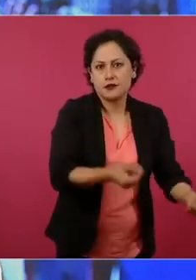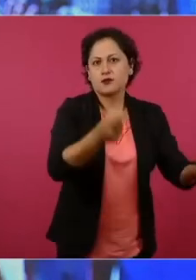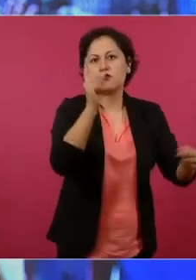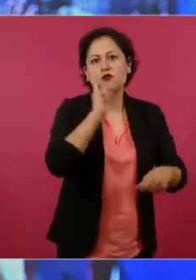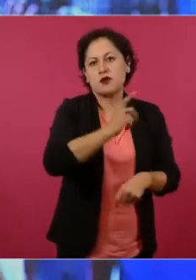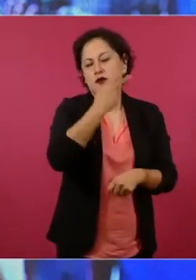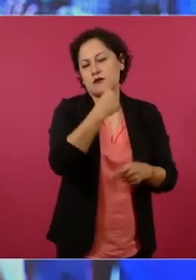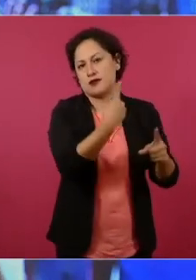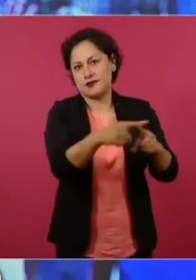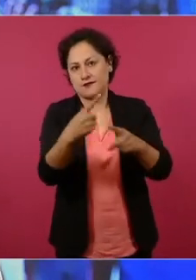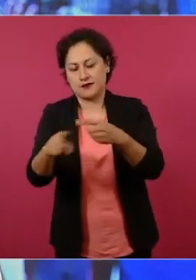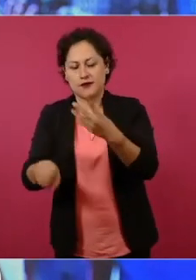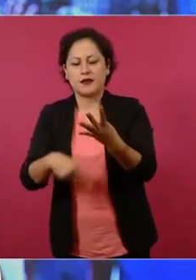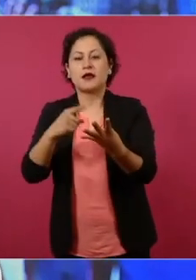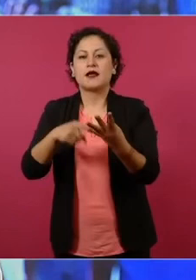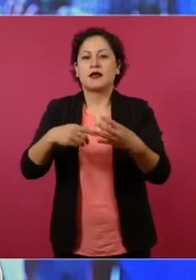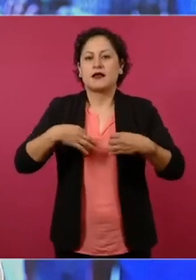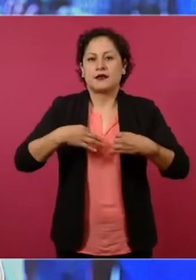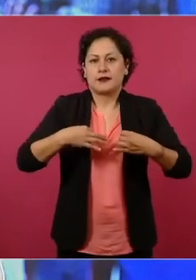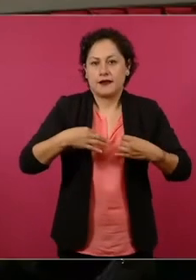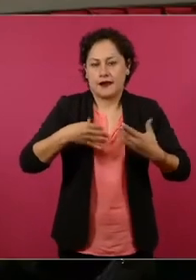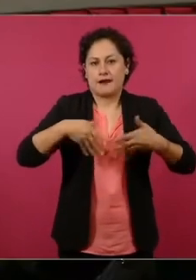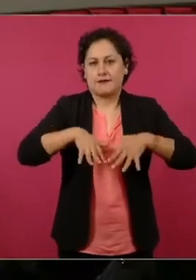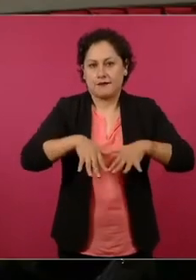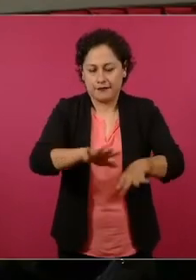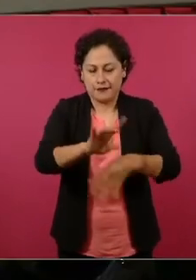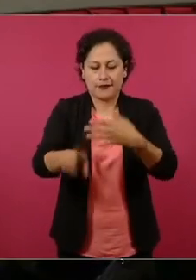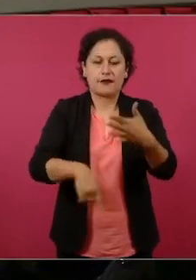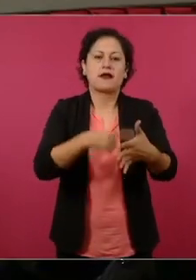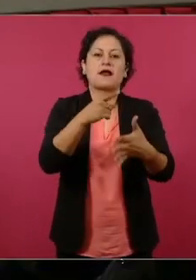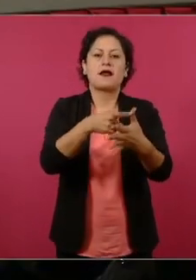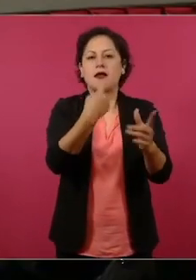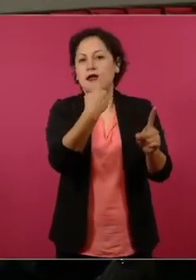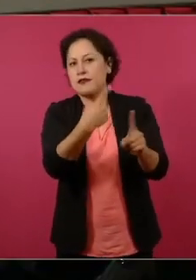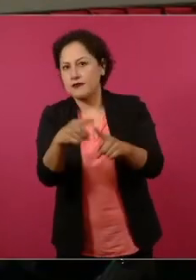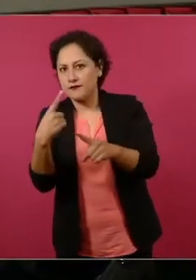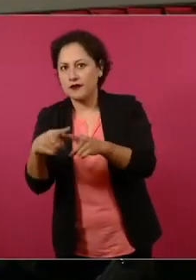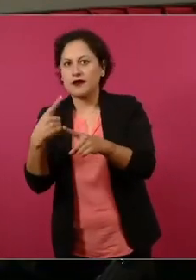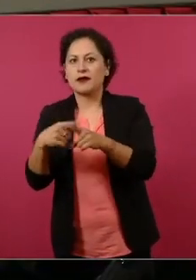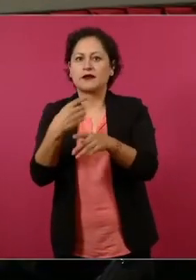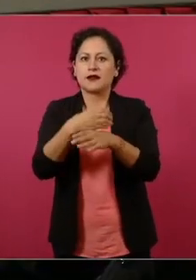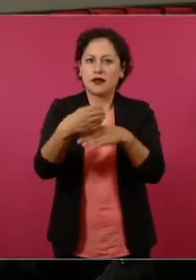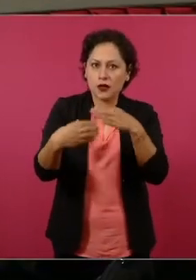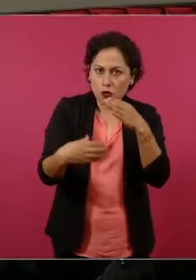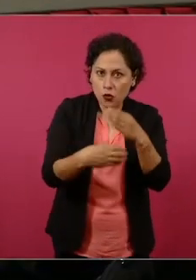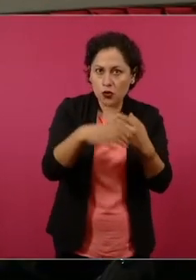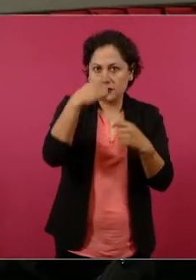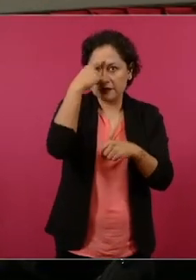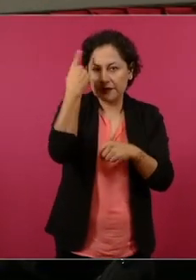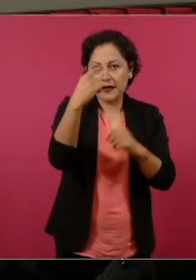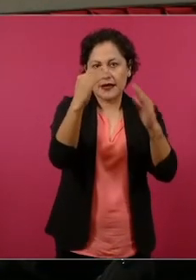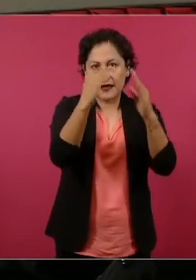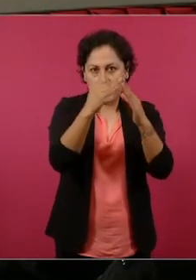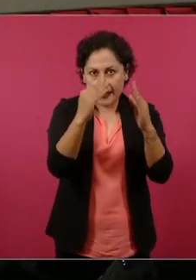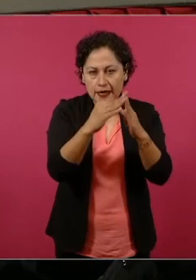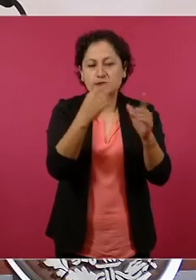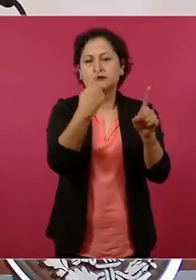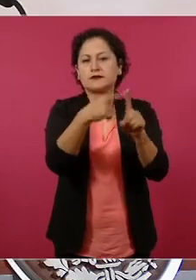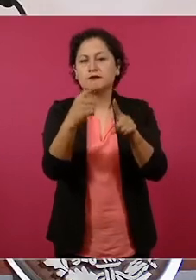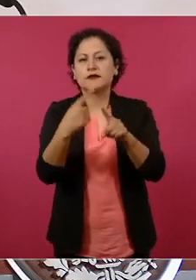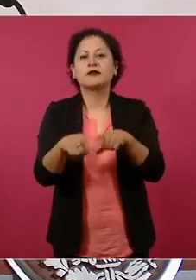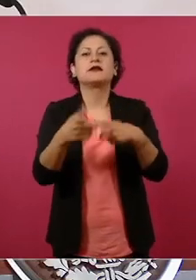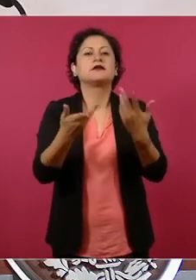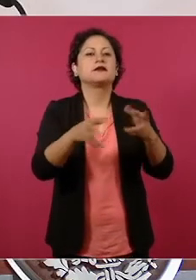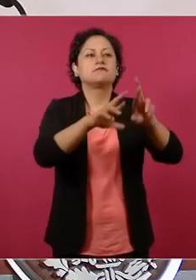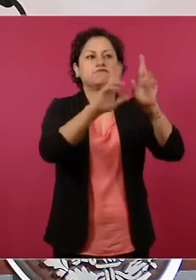equipos e insumos médicos, artículos mobiliarios, artículos domésticos como licuadoras, lavadoras, congeladores, planchas